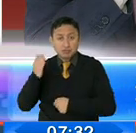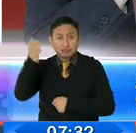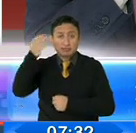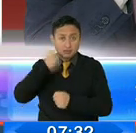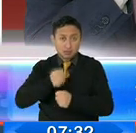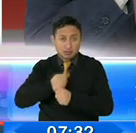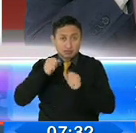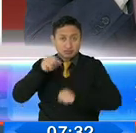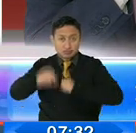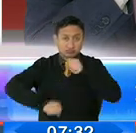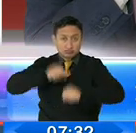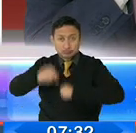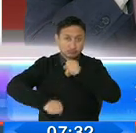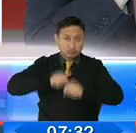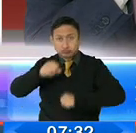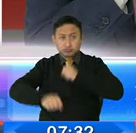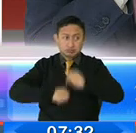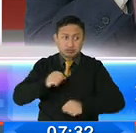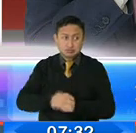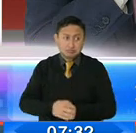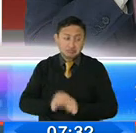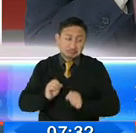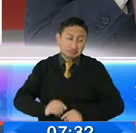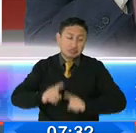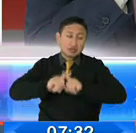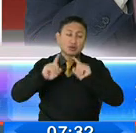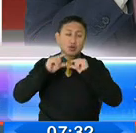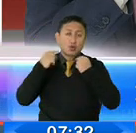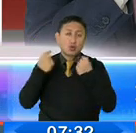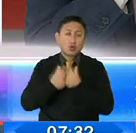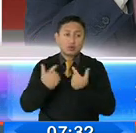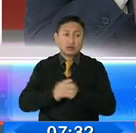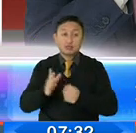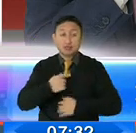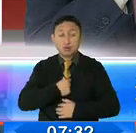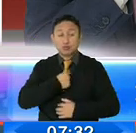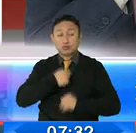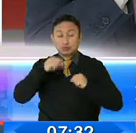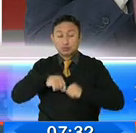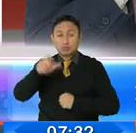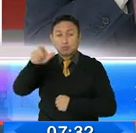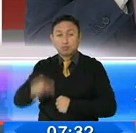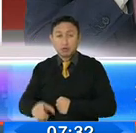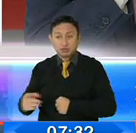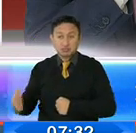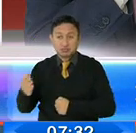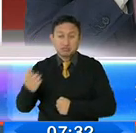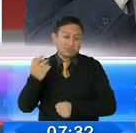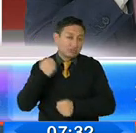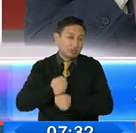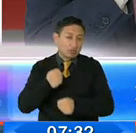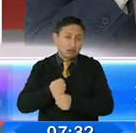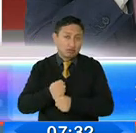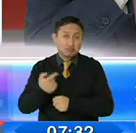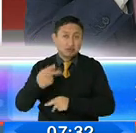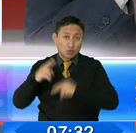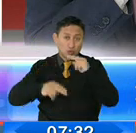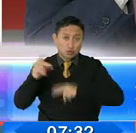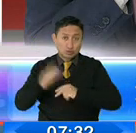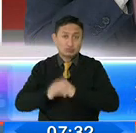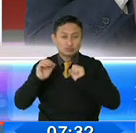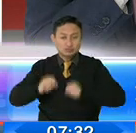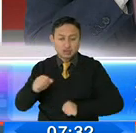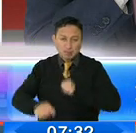trabajo en bicicleta, ¿no? Y diferentes segmentos, desde ejecutivos hasta personas que van a hacer sus trabajos en la construcción,